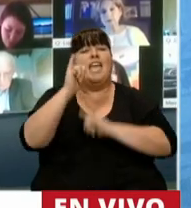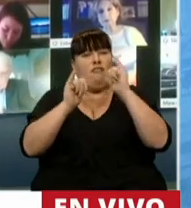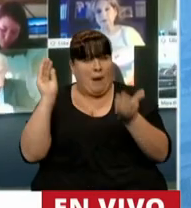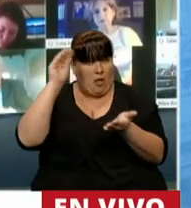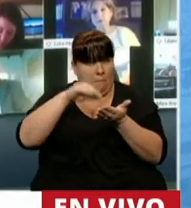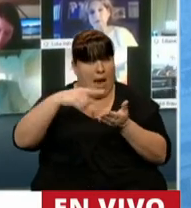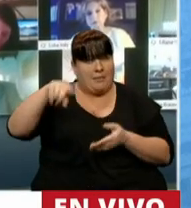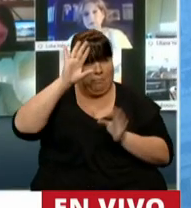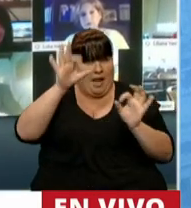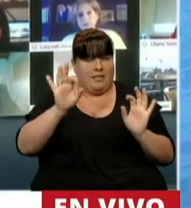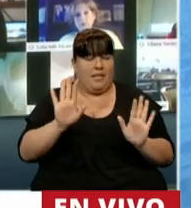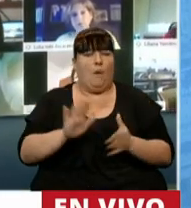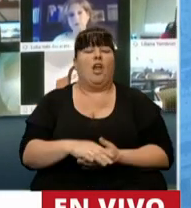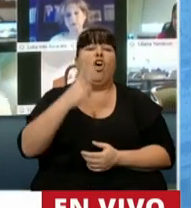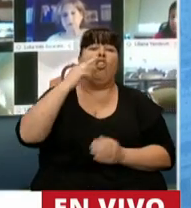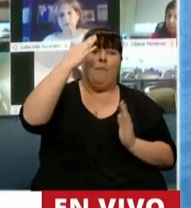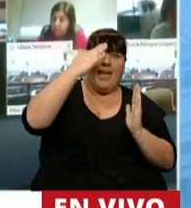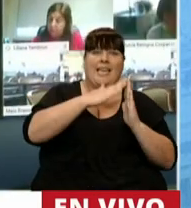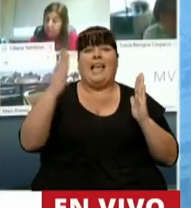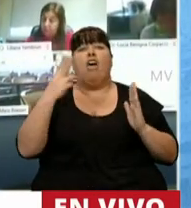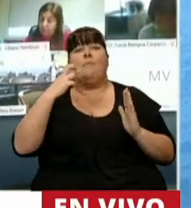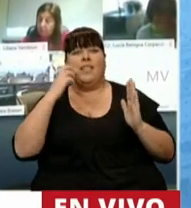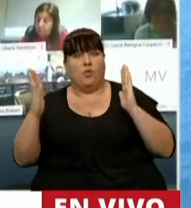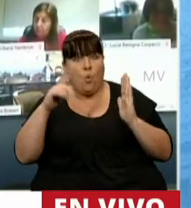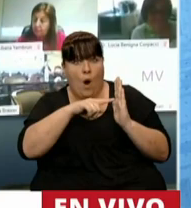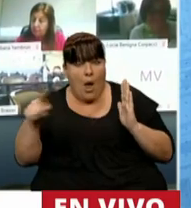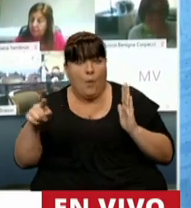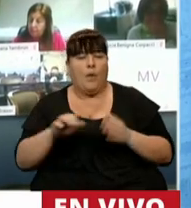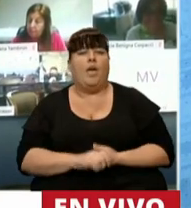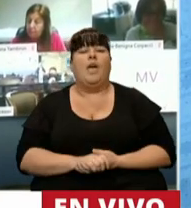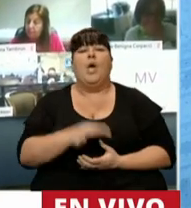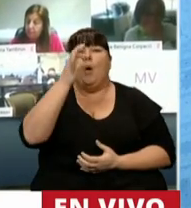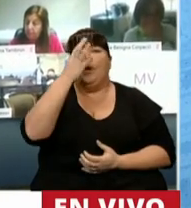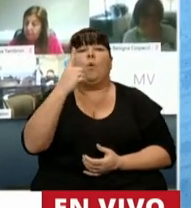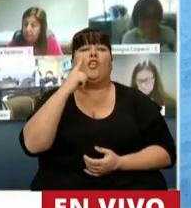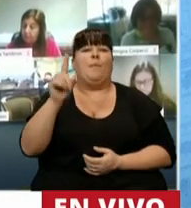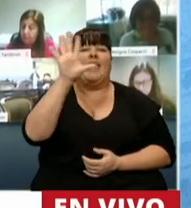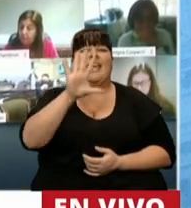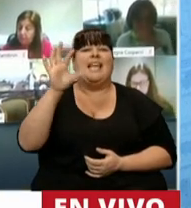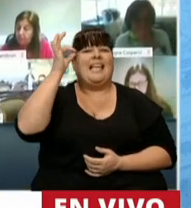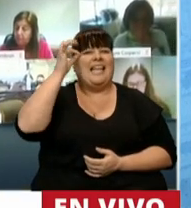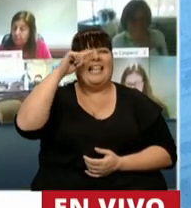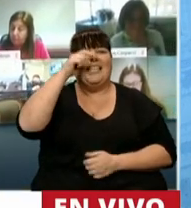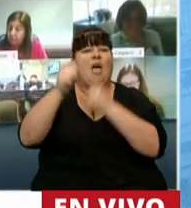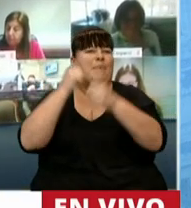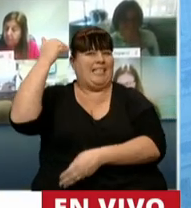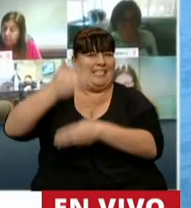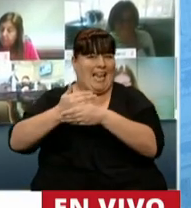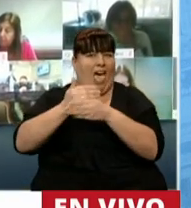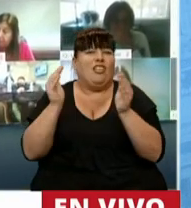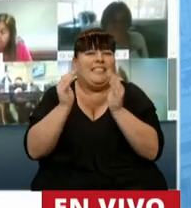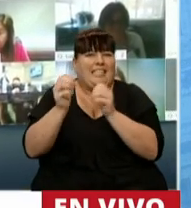más para tener en cuenta, Presidente. Entre 2015 y 2019 cerraron 24.537 empresas